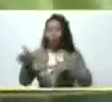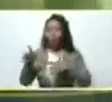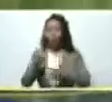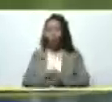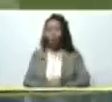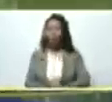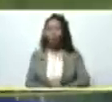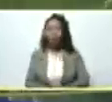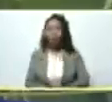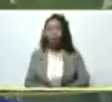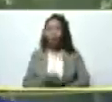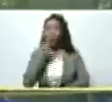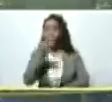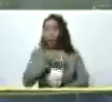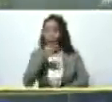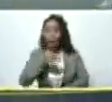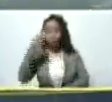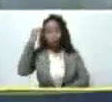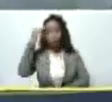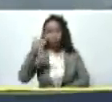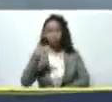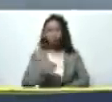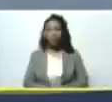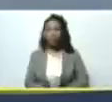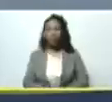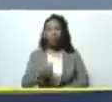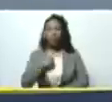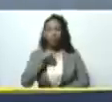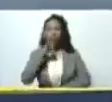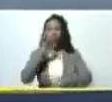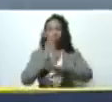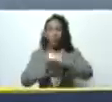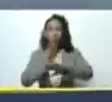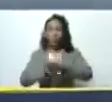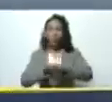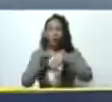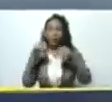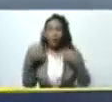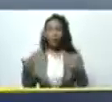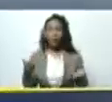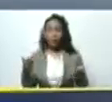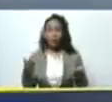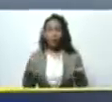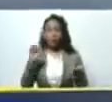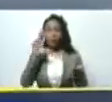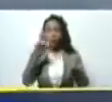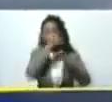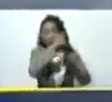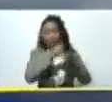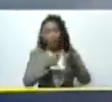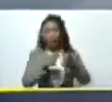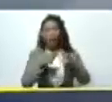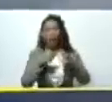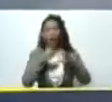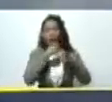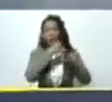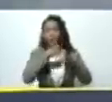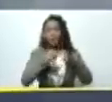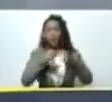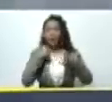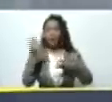buenas tardes comandante le informo que de las tres líneas que le hablaba el comandante Castro Soteldo